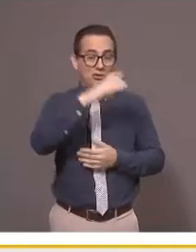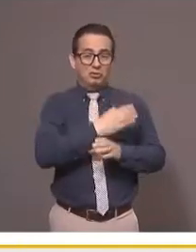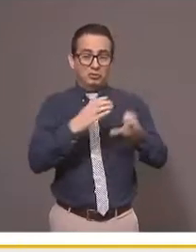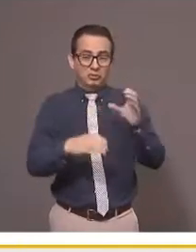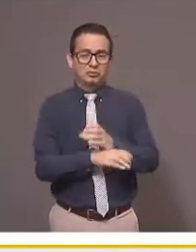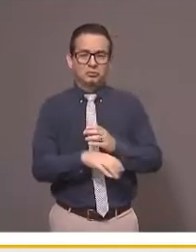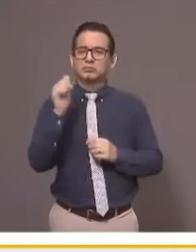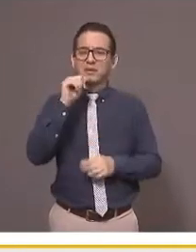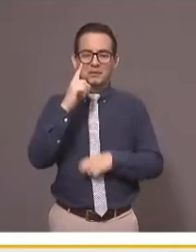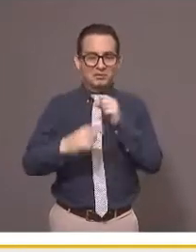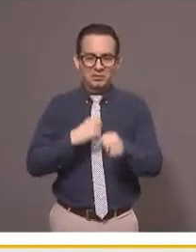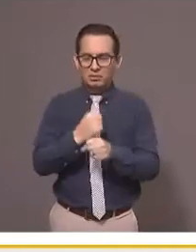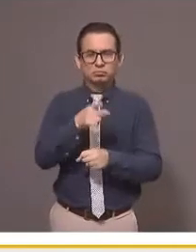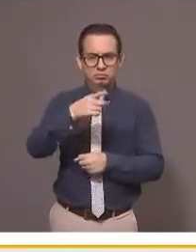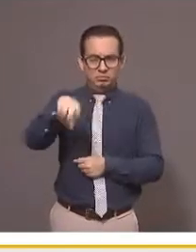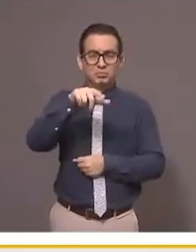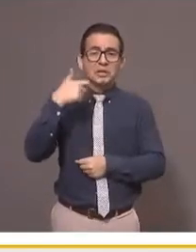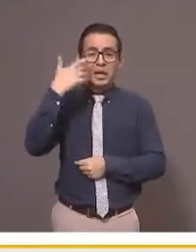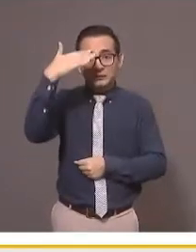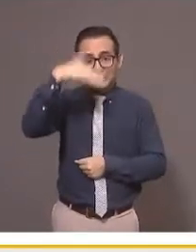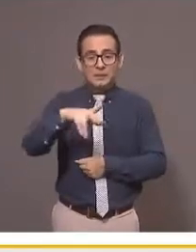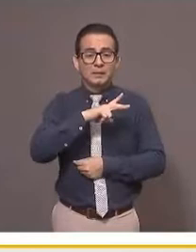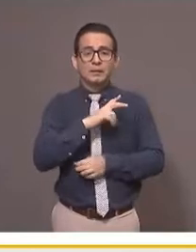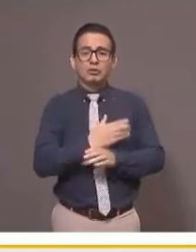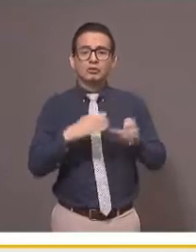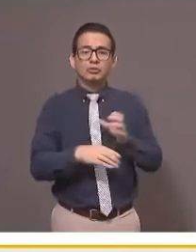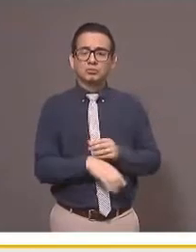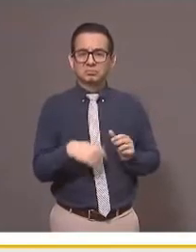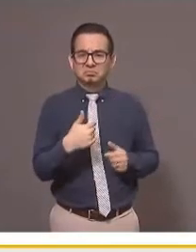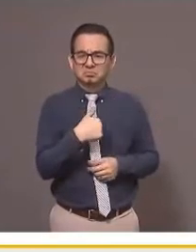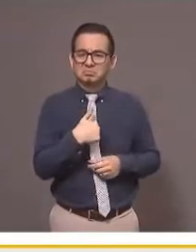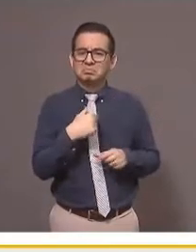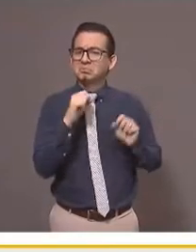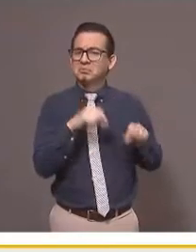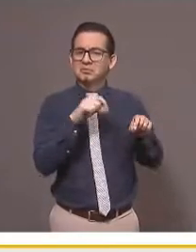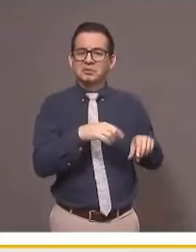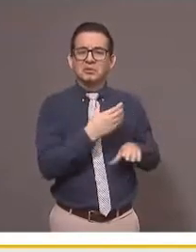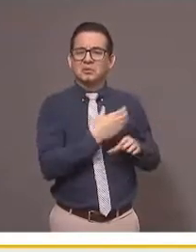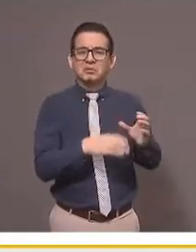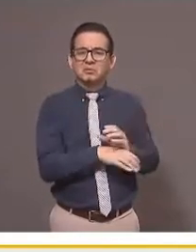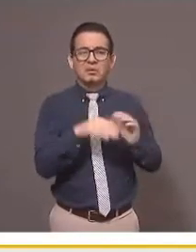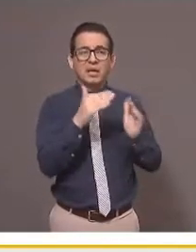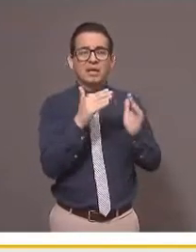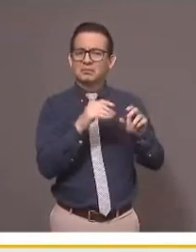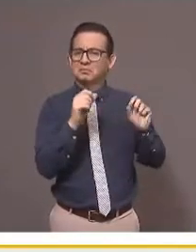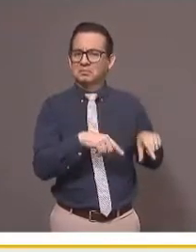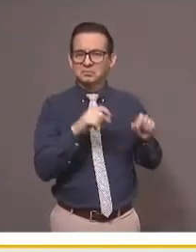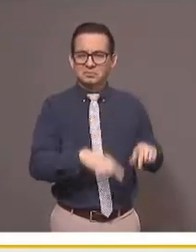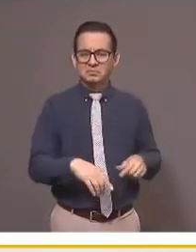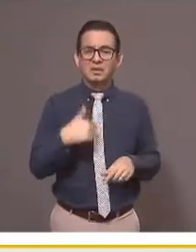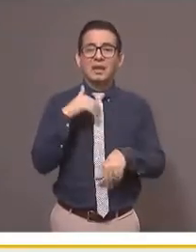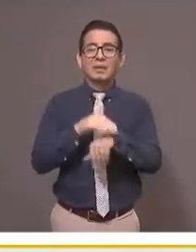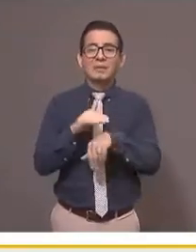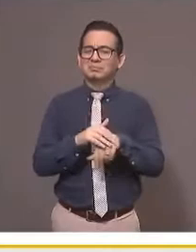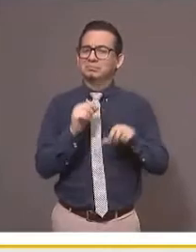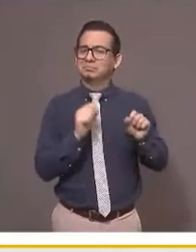que todas las personas pueden consultar. Sigo siendo la misma persona, vivo donde mismo, tengo mis mismos amigos.